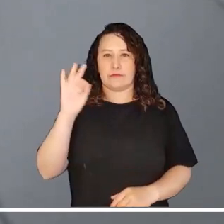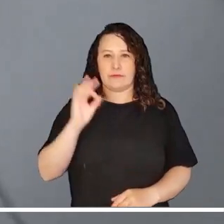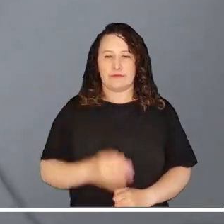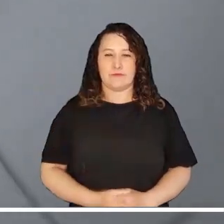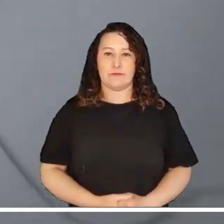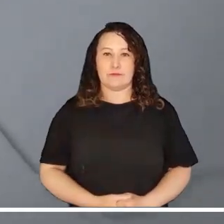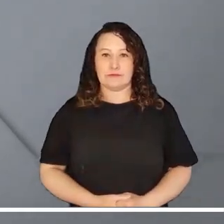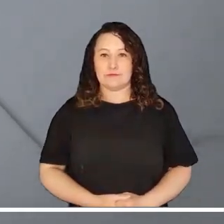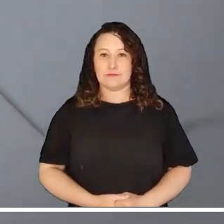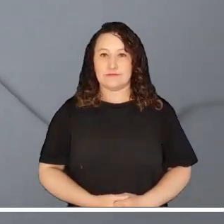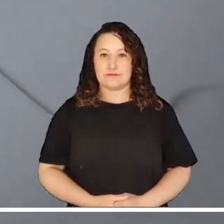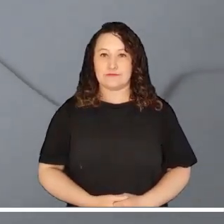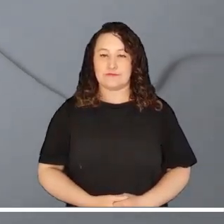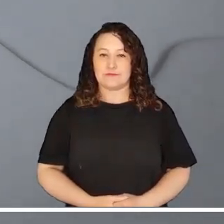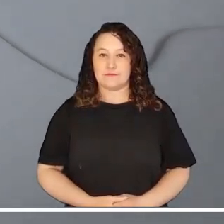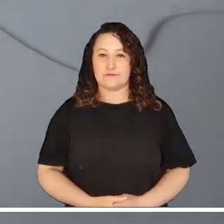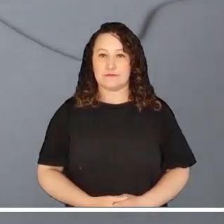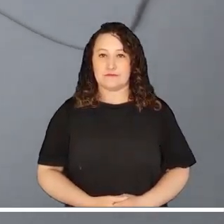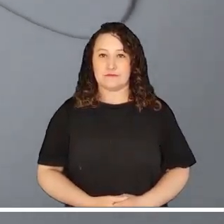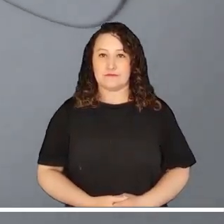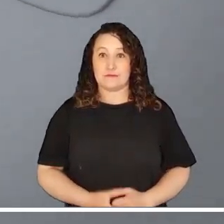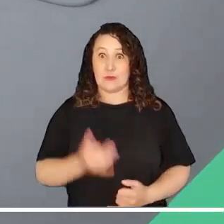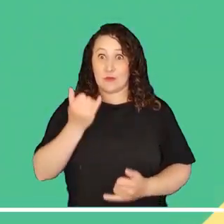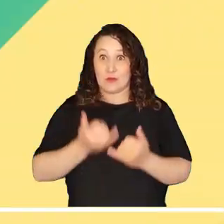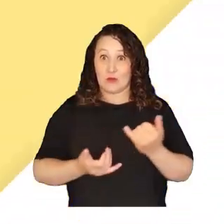temperatura mínima será de 7 grados.